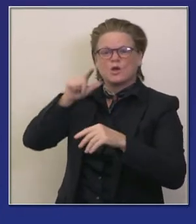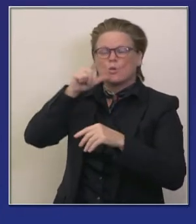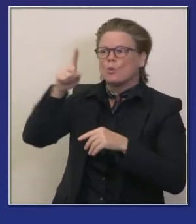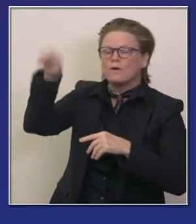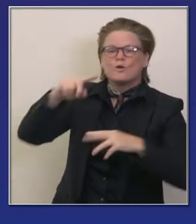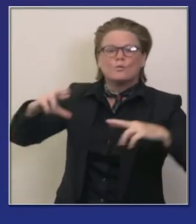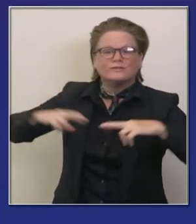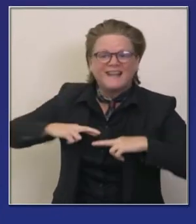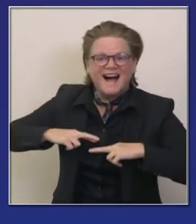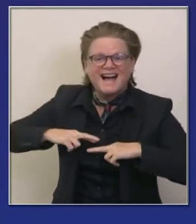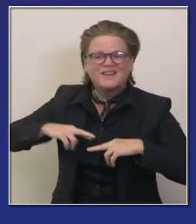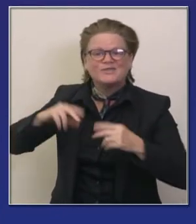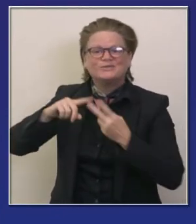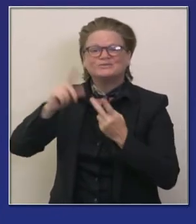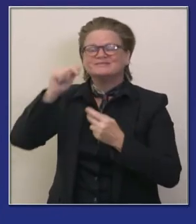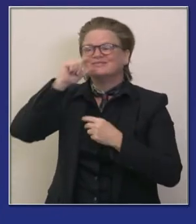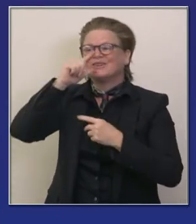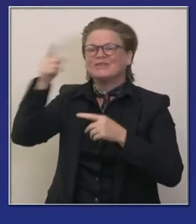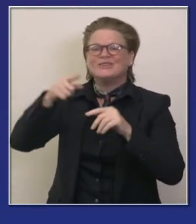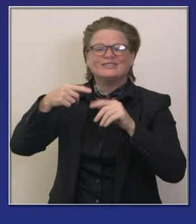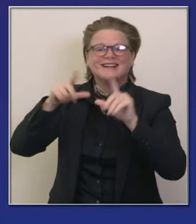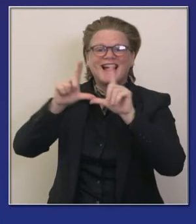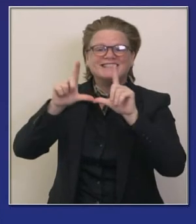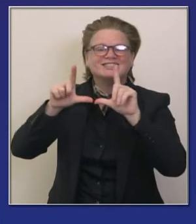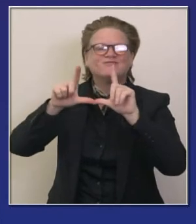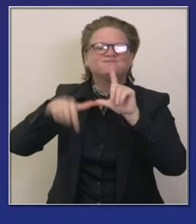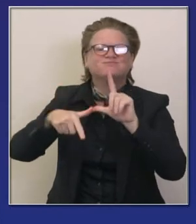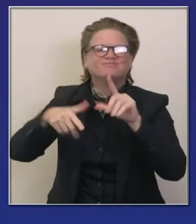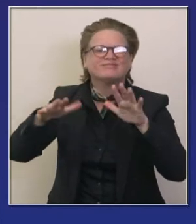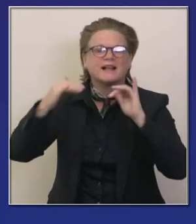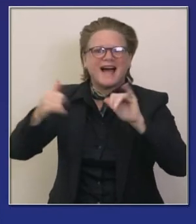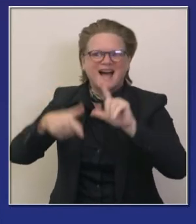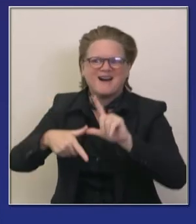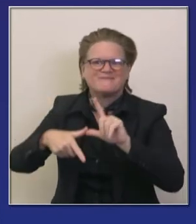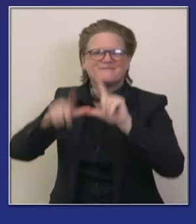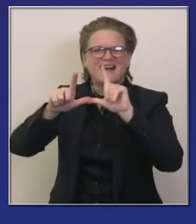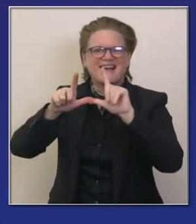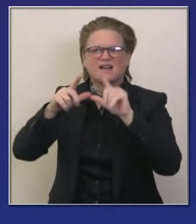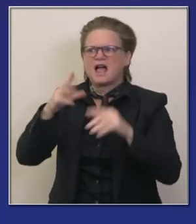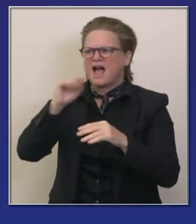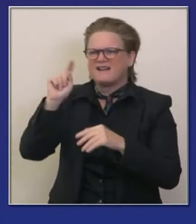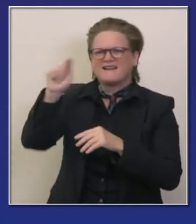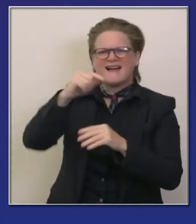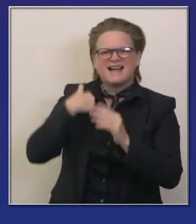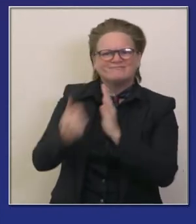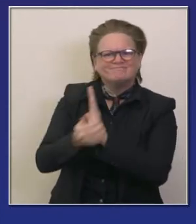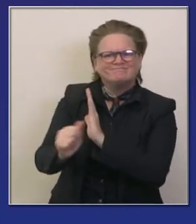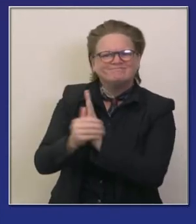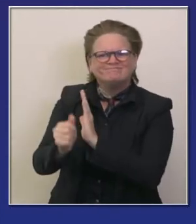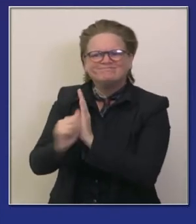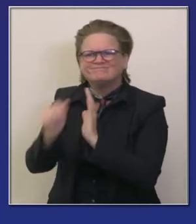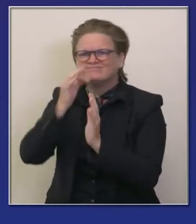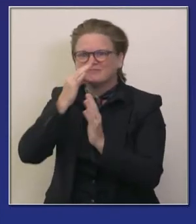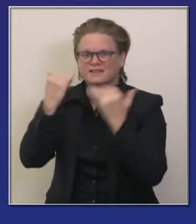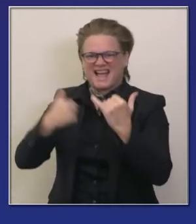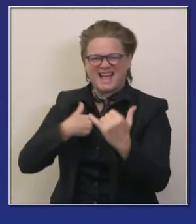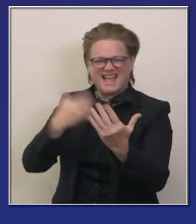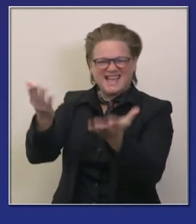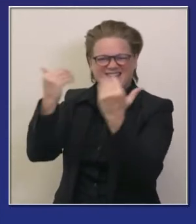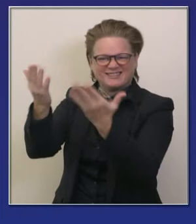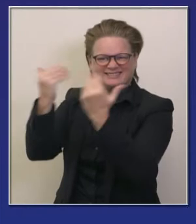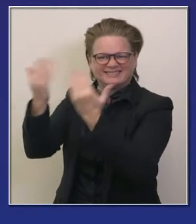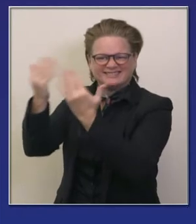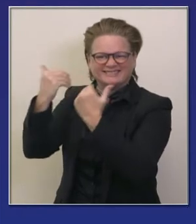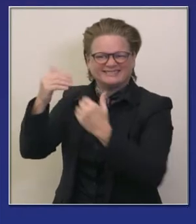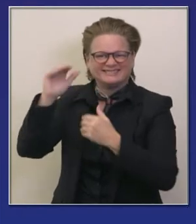vencido por equis razones personas con pericias particulares por toda una gama de necesidades médicas a lo ancho del estado tenemos un